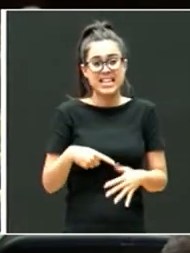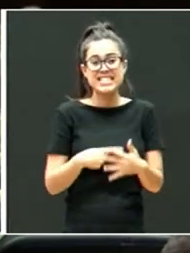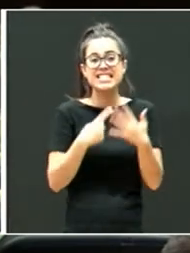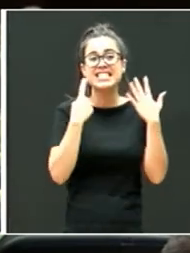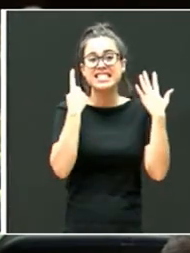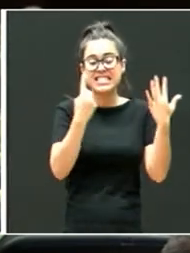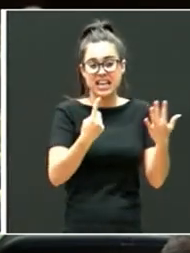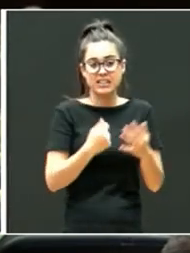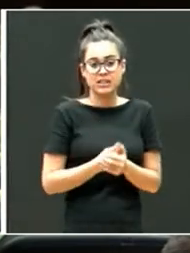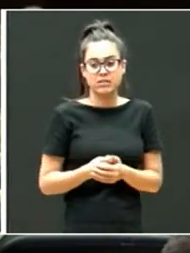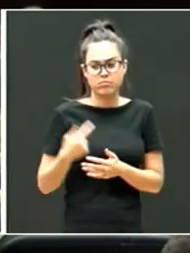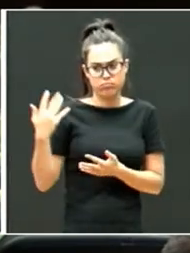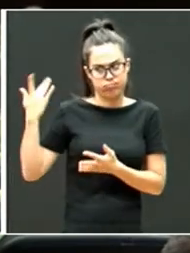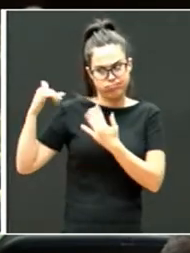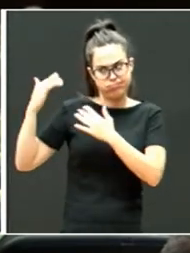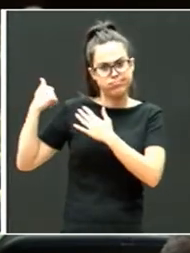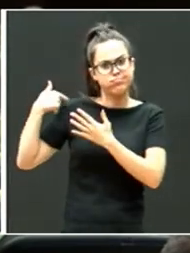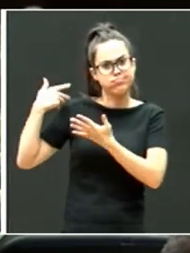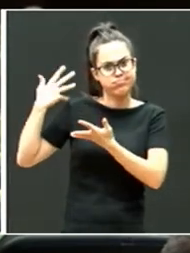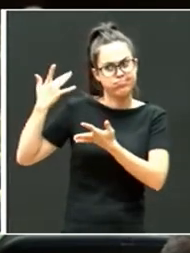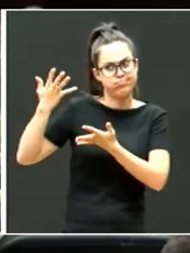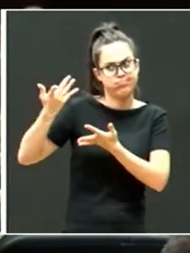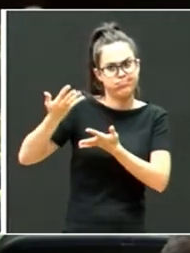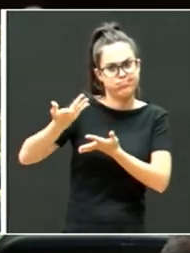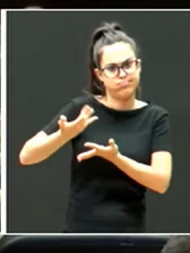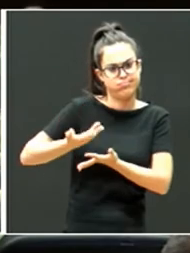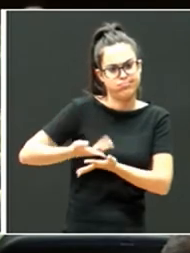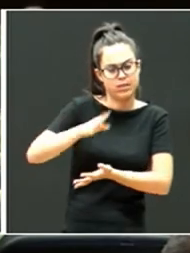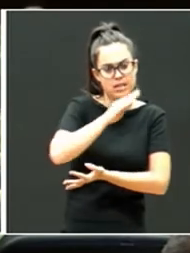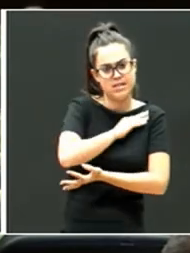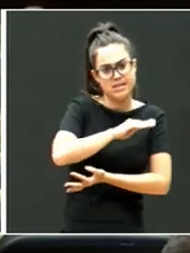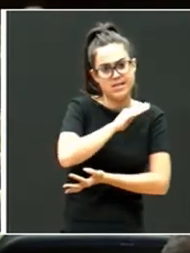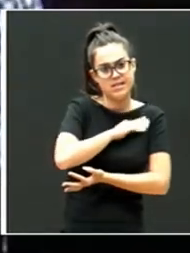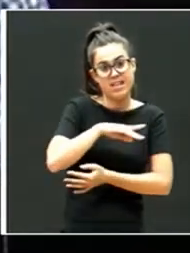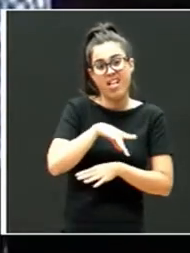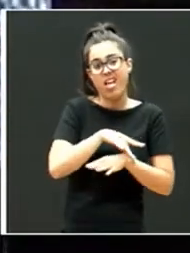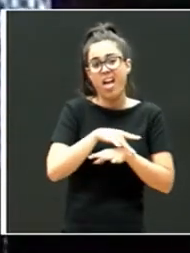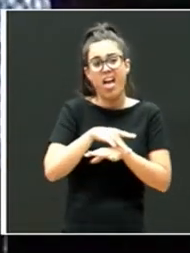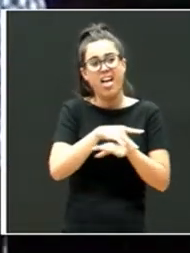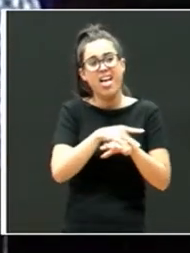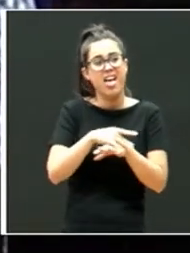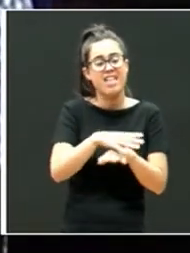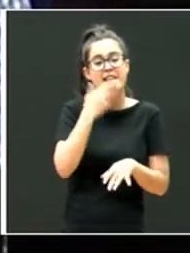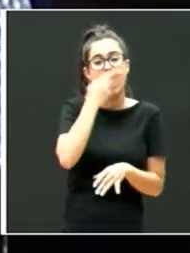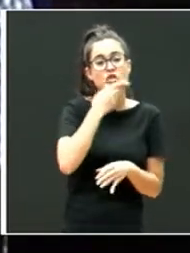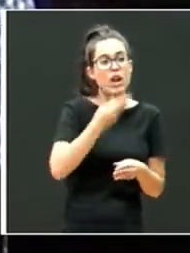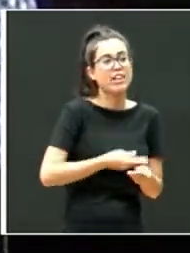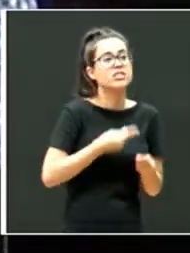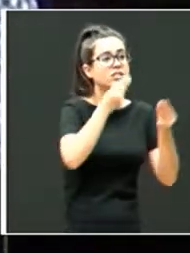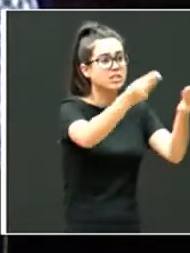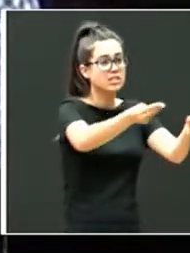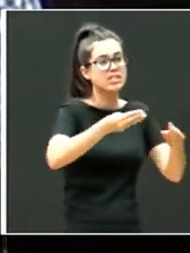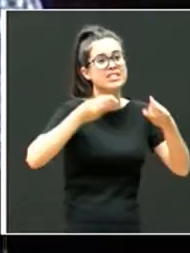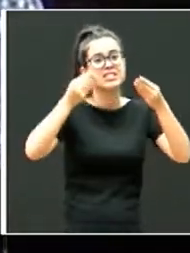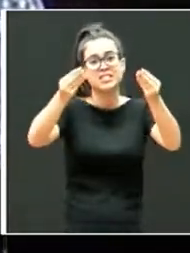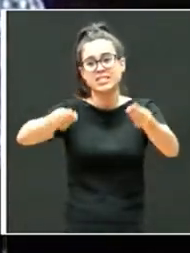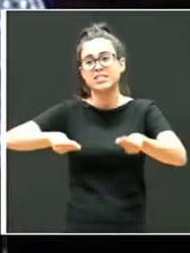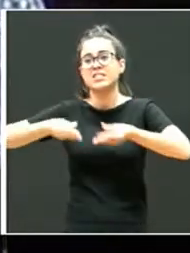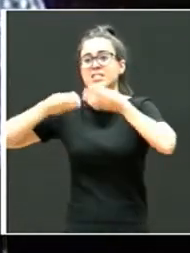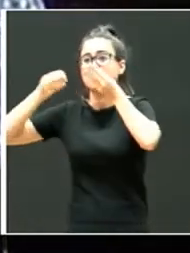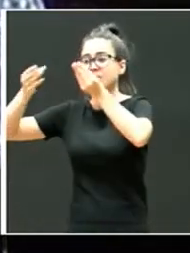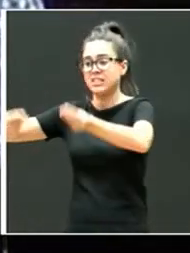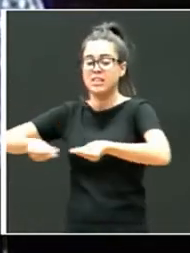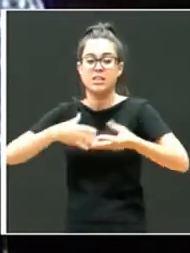y ya han pasado años. Y yo esa guía la he llevado por colegios y por centros, que no sé esta en concreto, pero